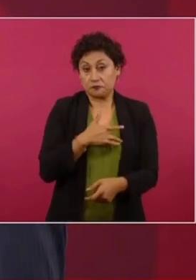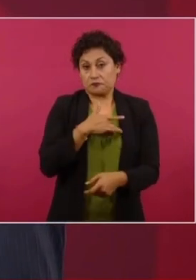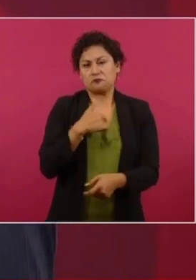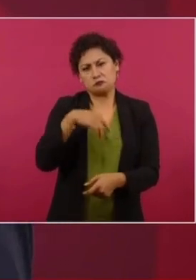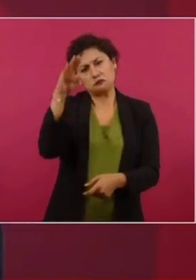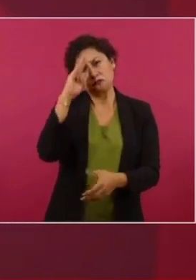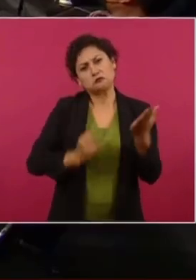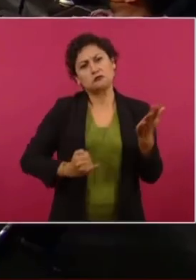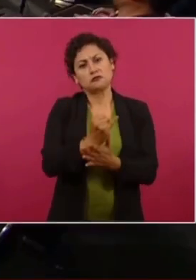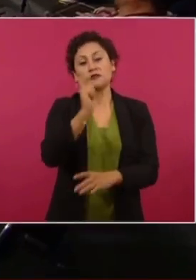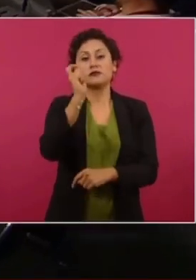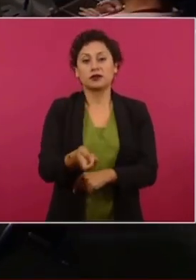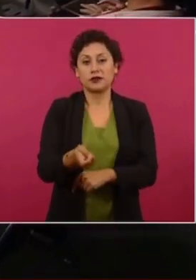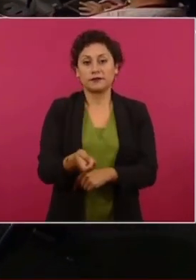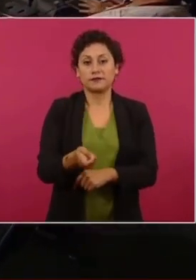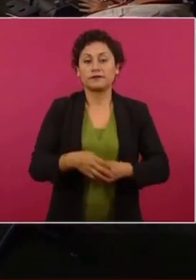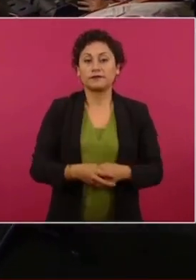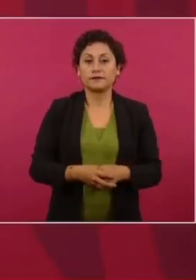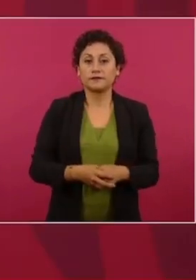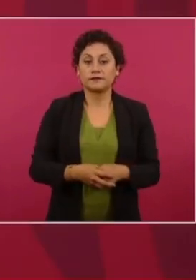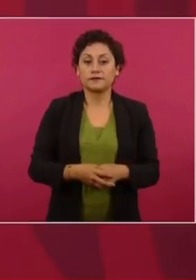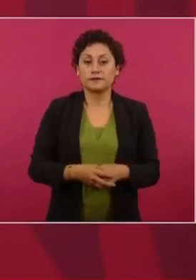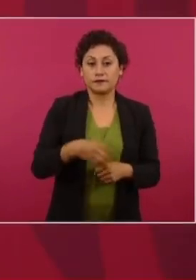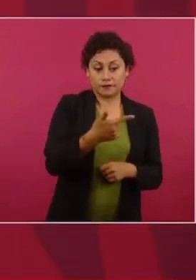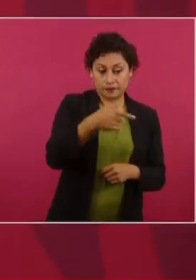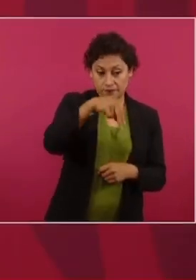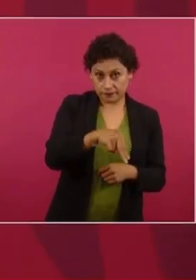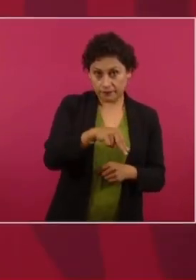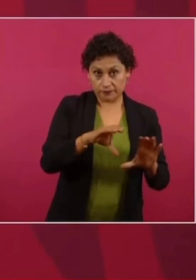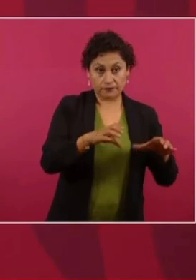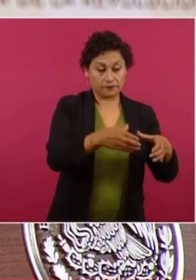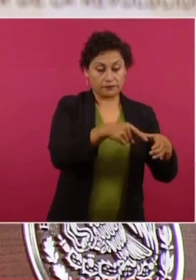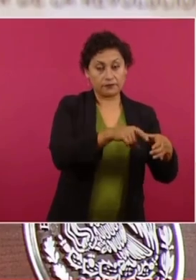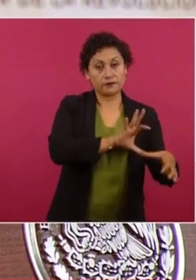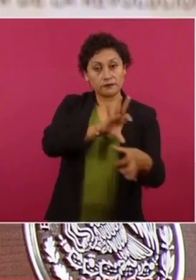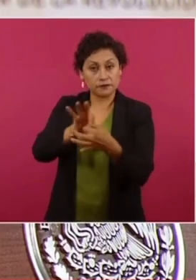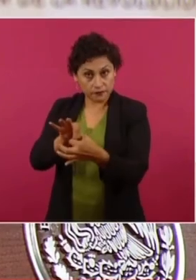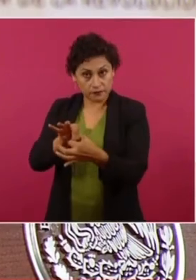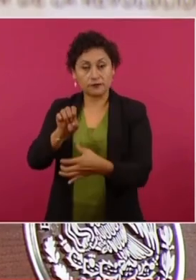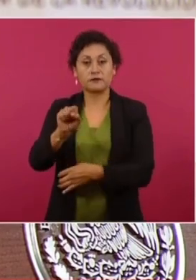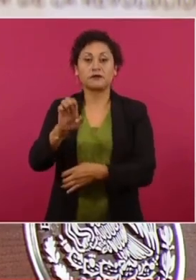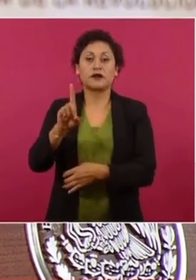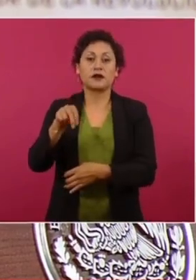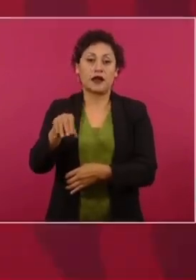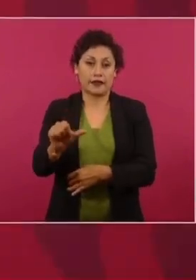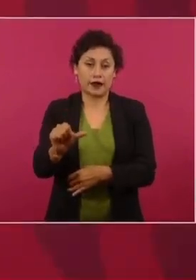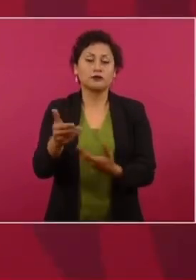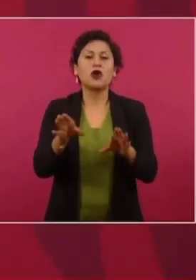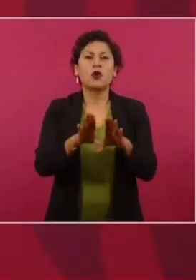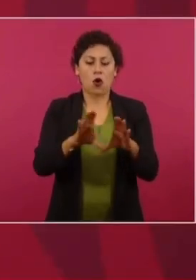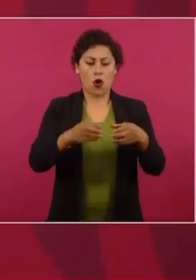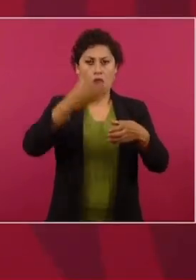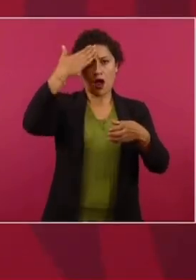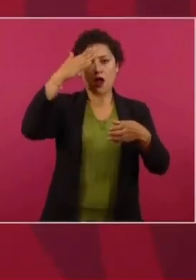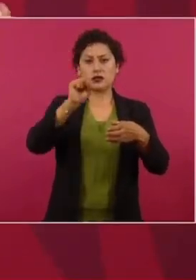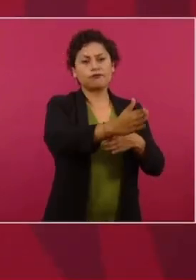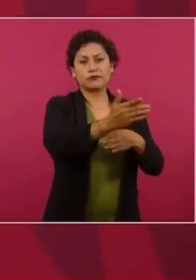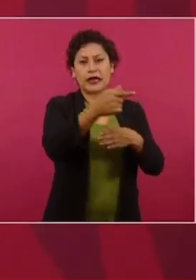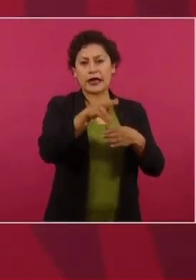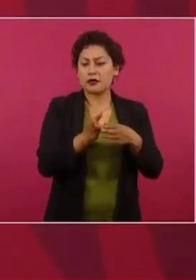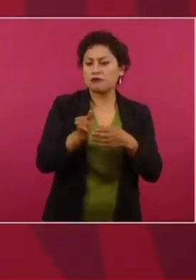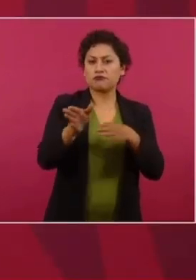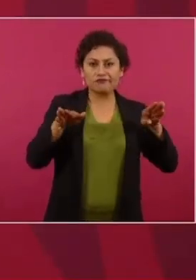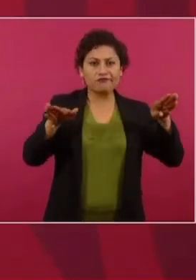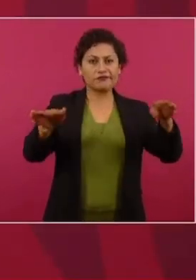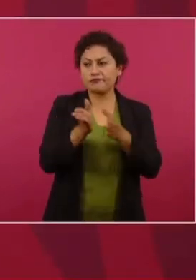que debe de estar la Guardia Nacional dependiendo de la Secretaría de la Defensa, una rama más, como la Fuerza Aérea.